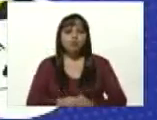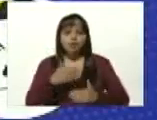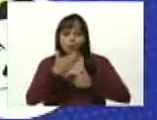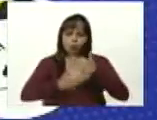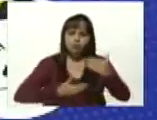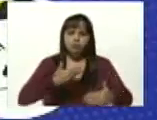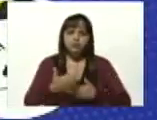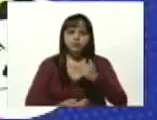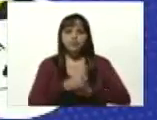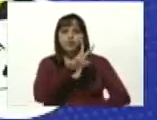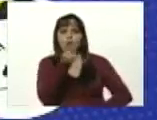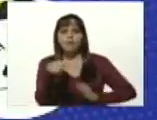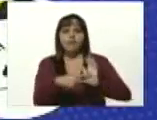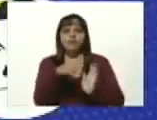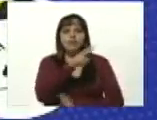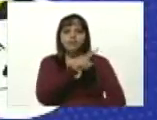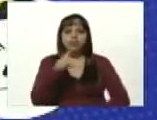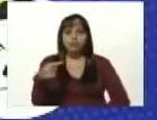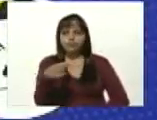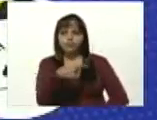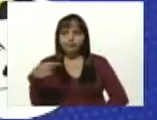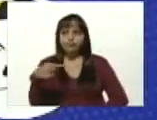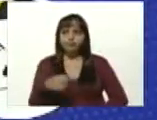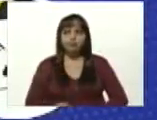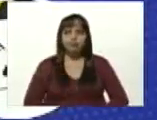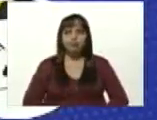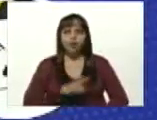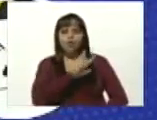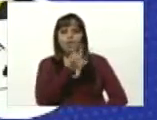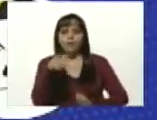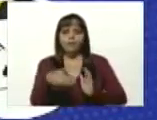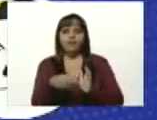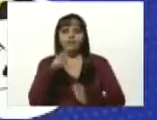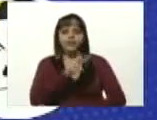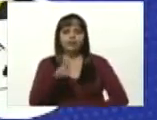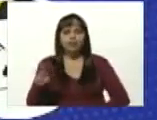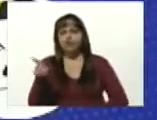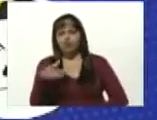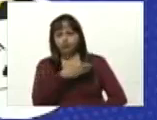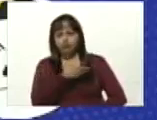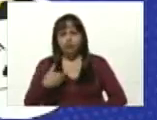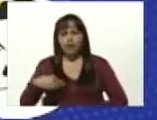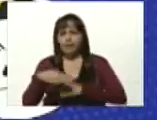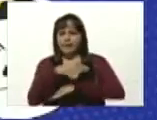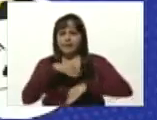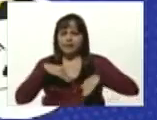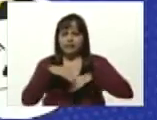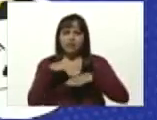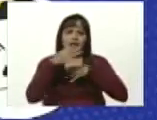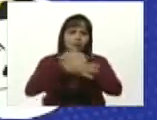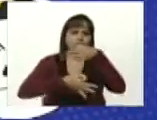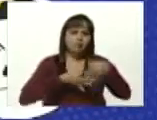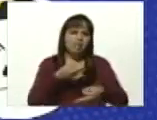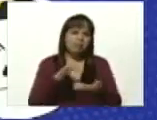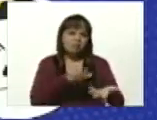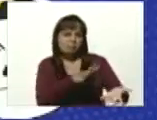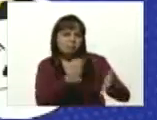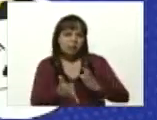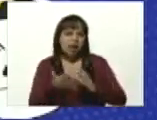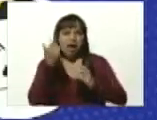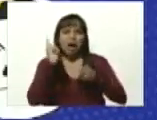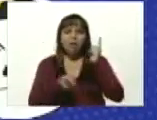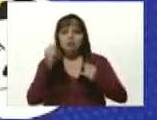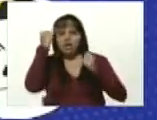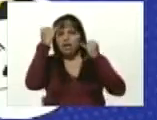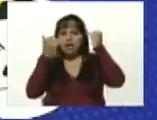2021 2022 yo quisiera que la ministra nos adelantara algunos de las ideas